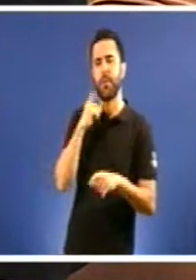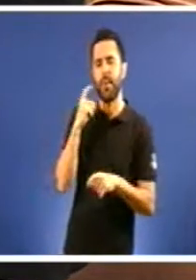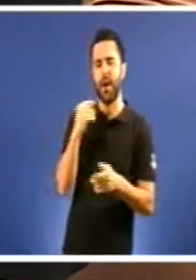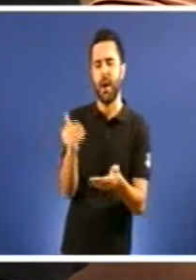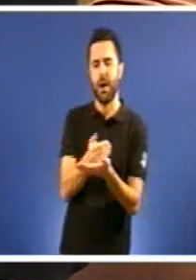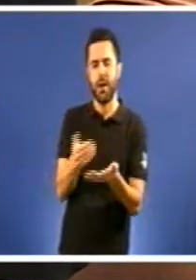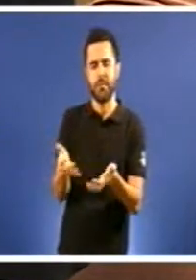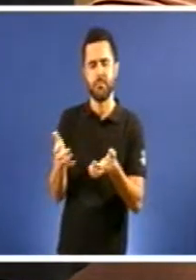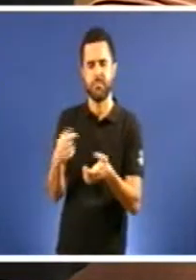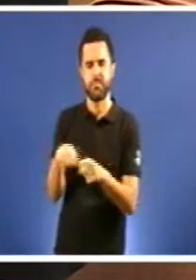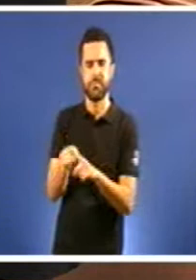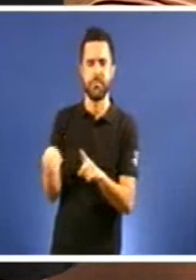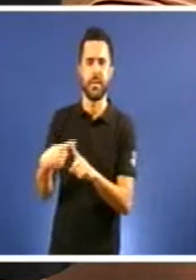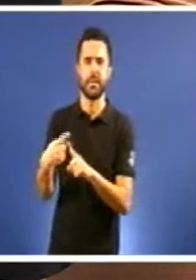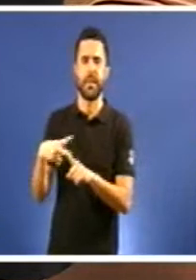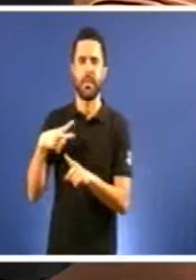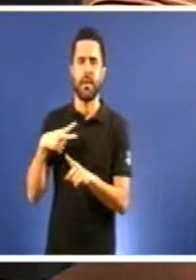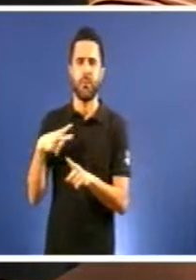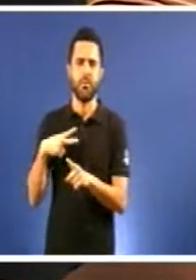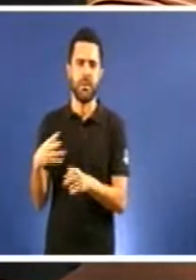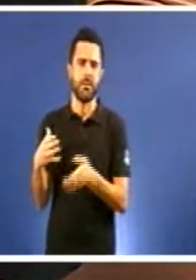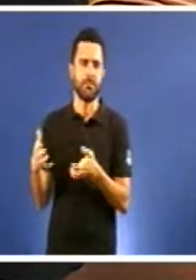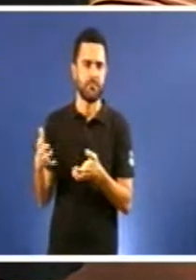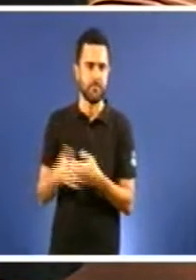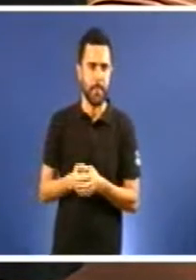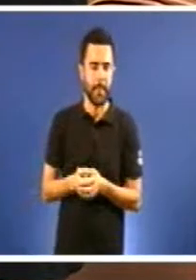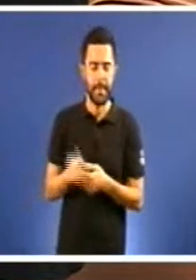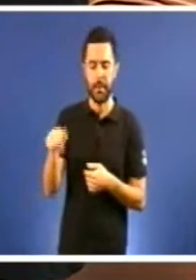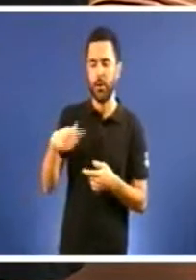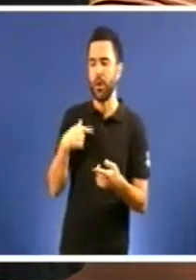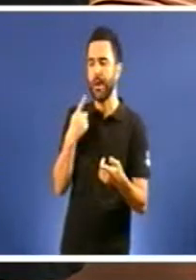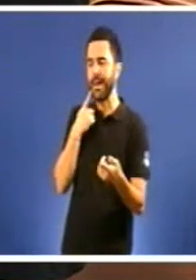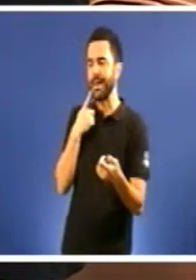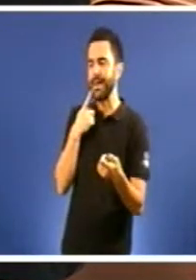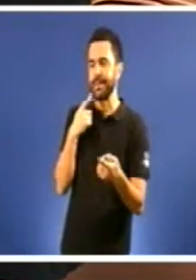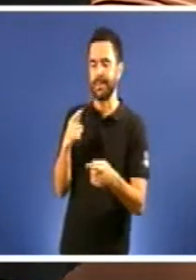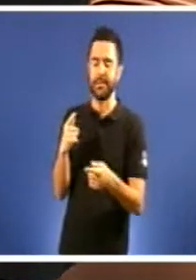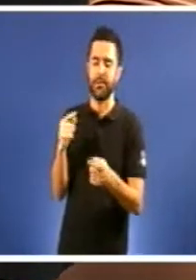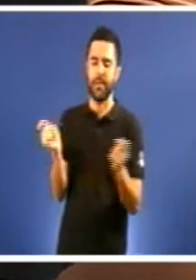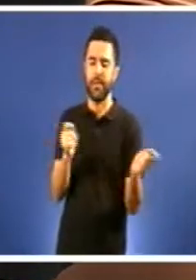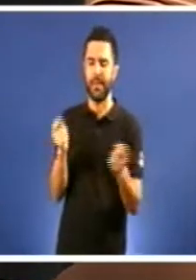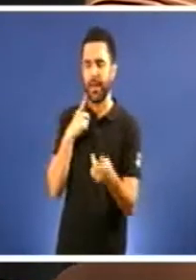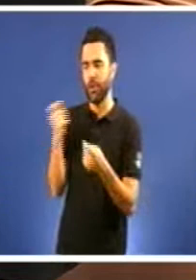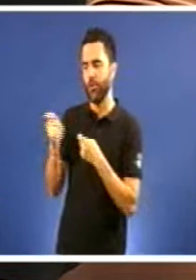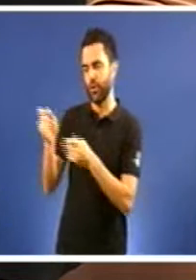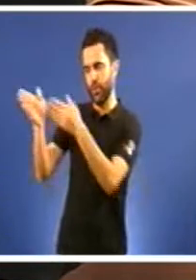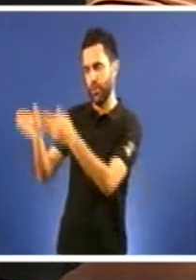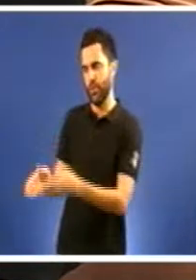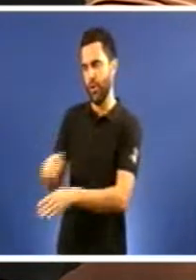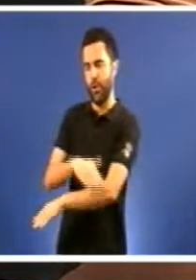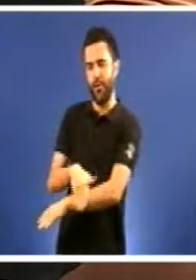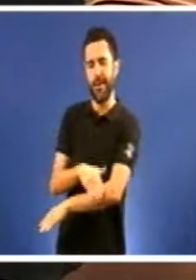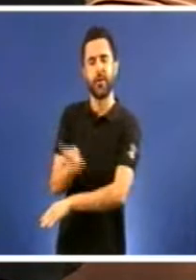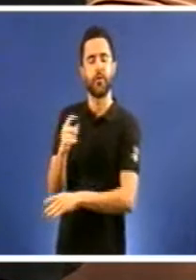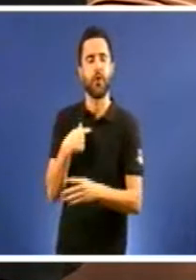é unha sesión de controlo o seu goberno, señor Feijó, non é unha sesión de controlo o goberno Rajoy. Por iso, lle pregunto que balanzo